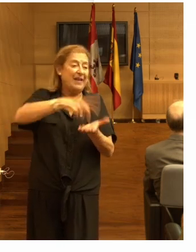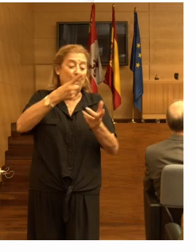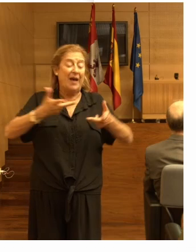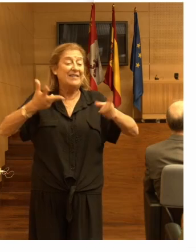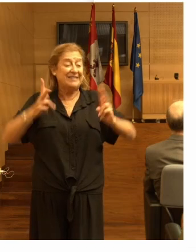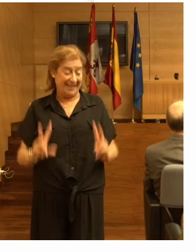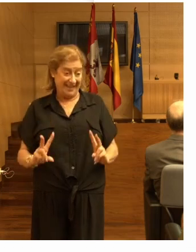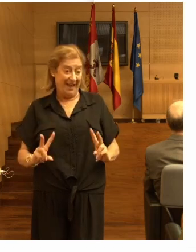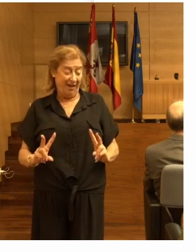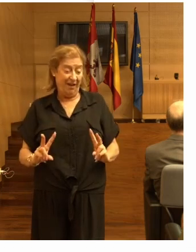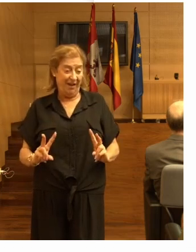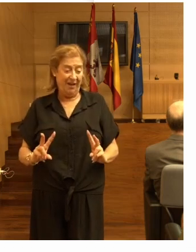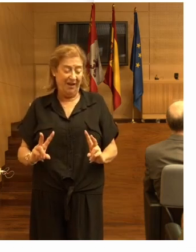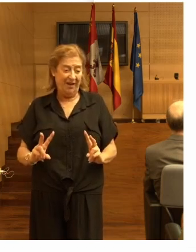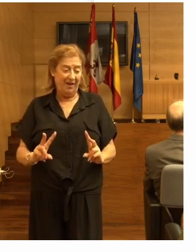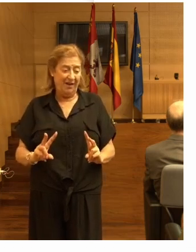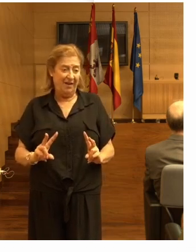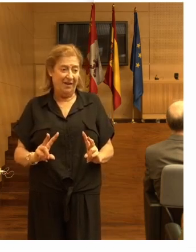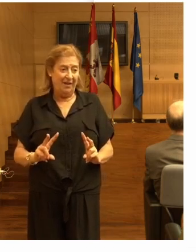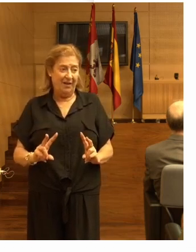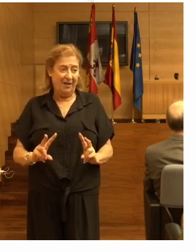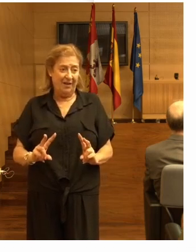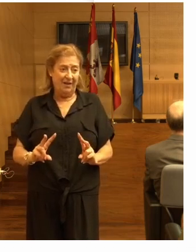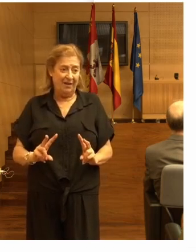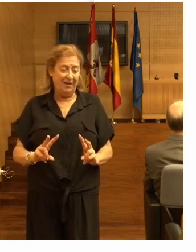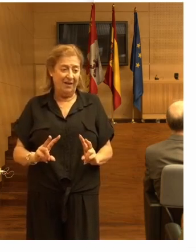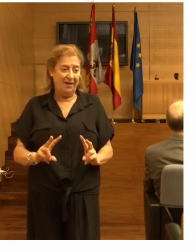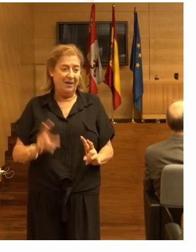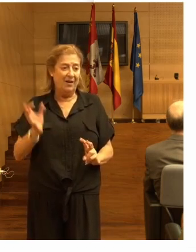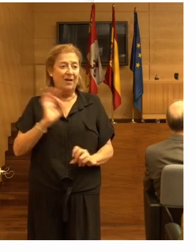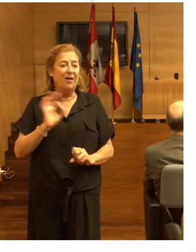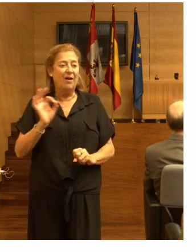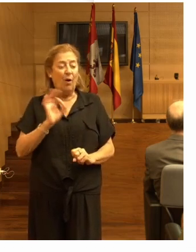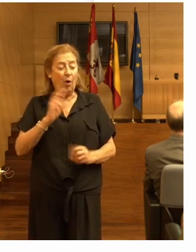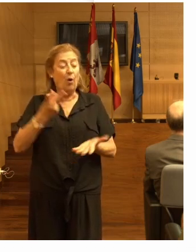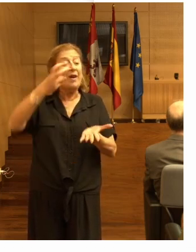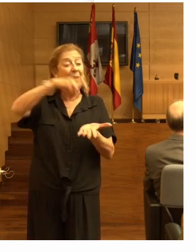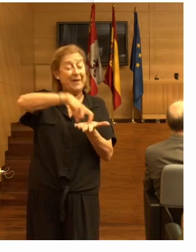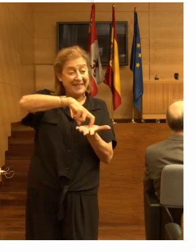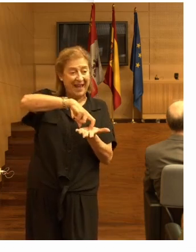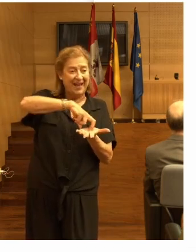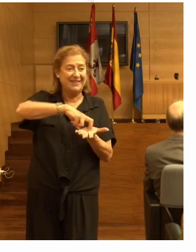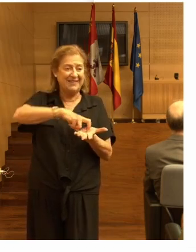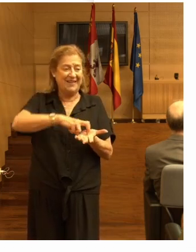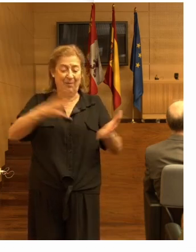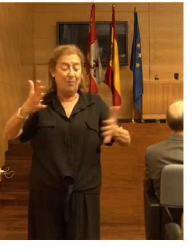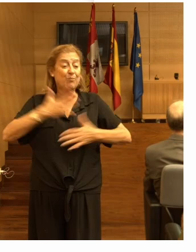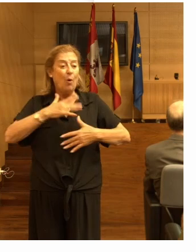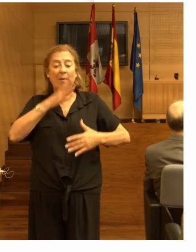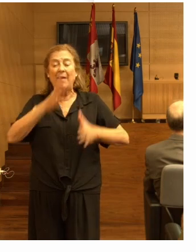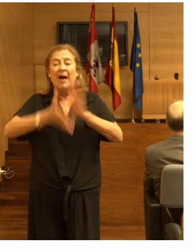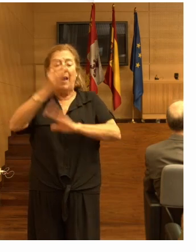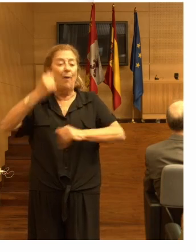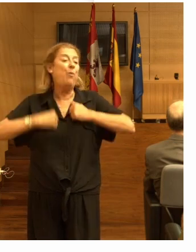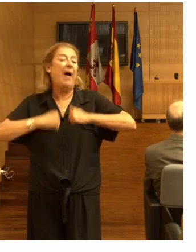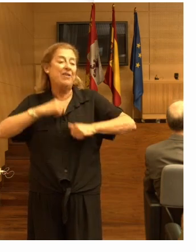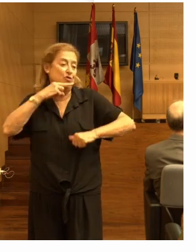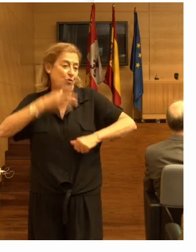silla o levantarse de golpe para, por ejemplo, ir al baño.